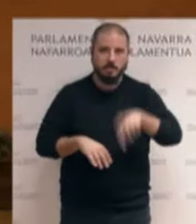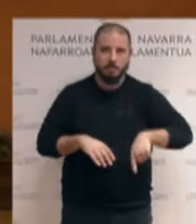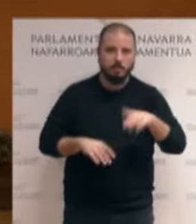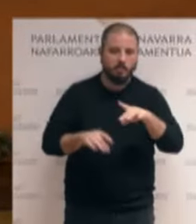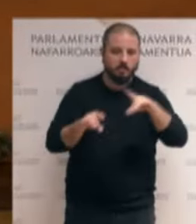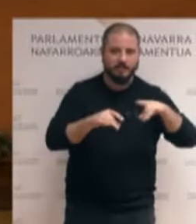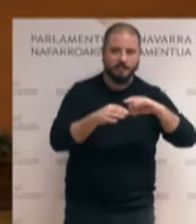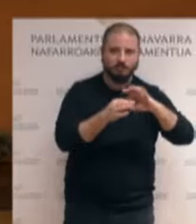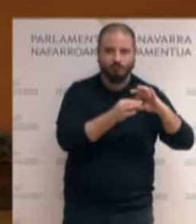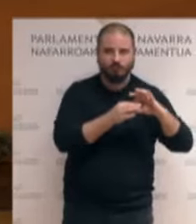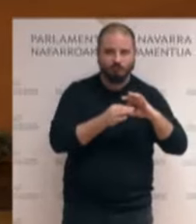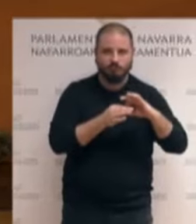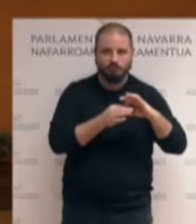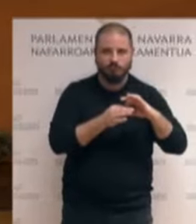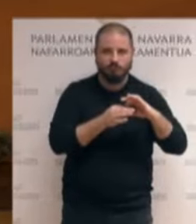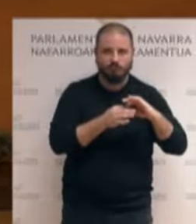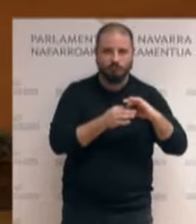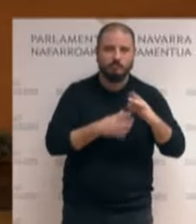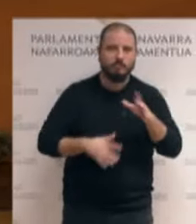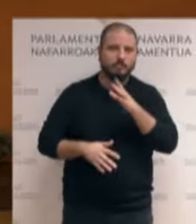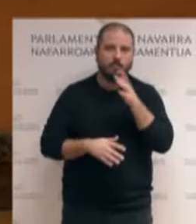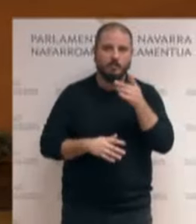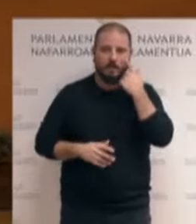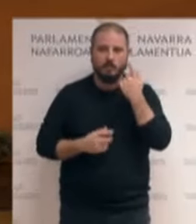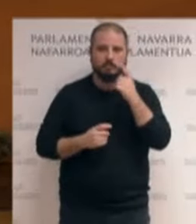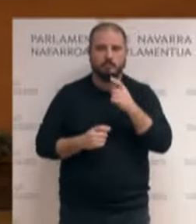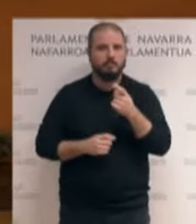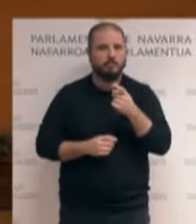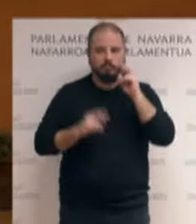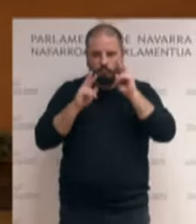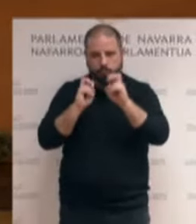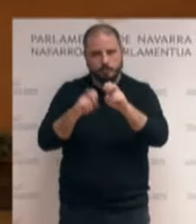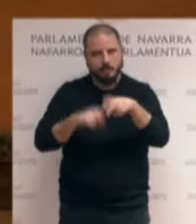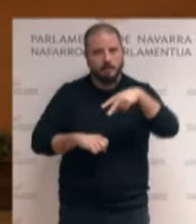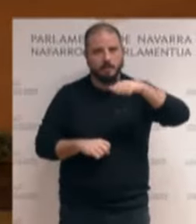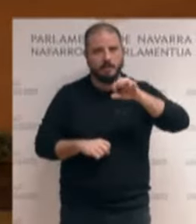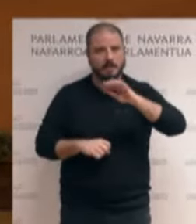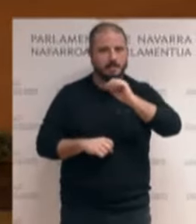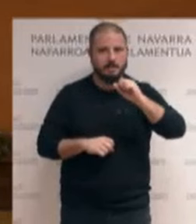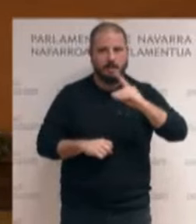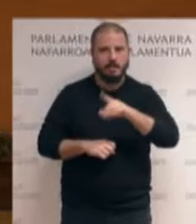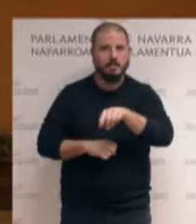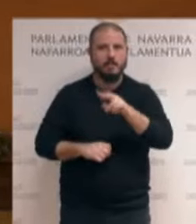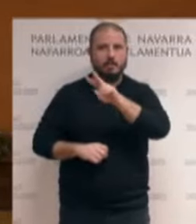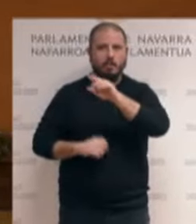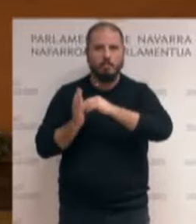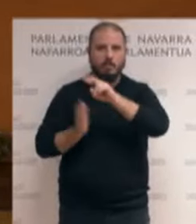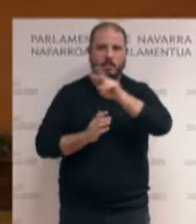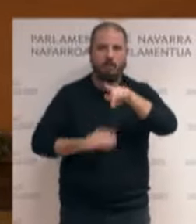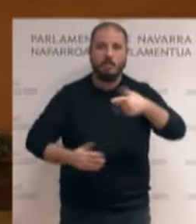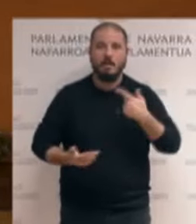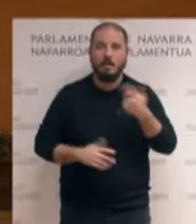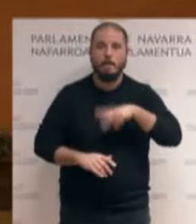territorial. Hay un estudio de Nasdaq del año 2022 que dice que Navarra cuenta a 31 de diciembre de